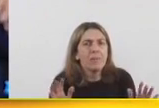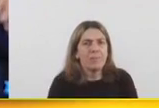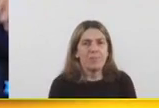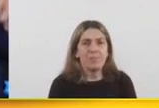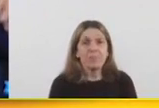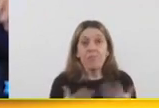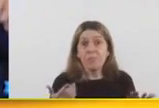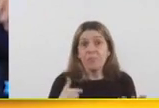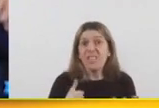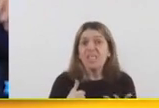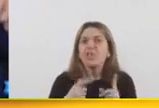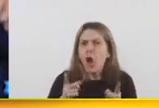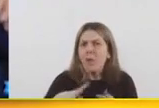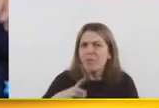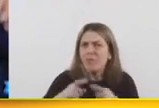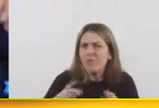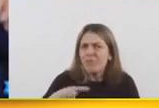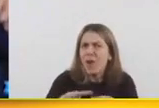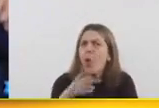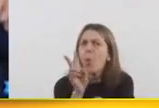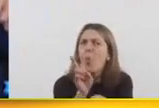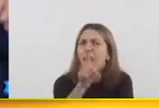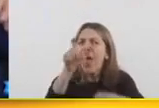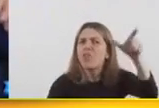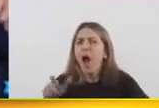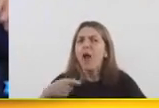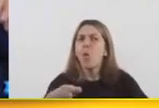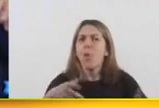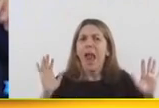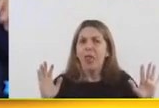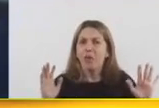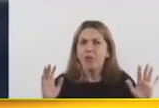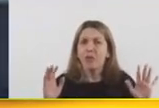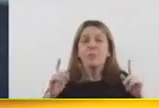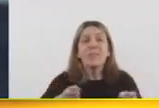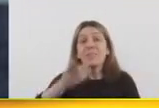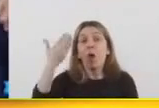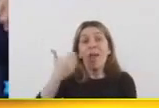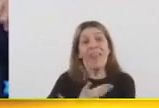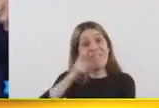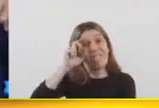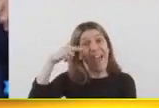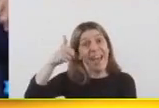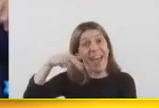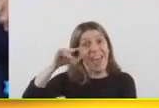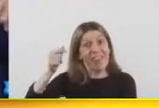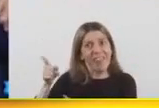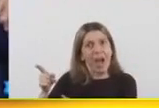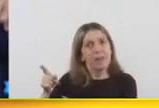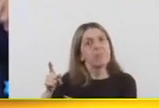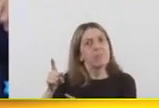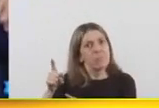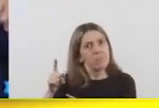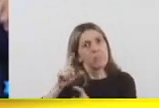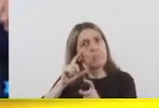Y los seguimos cuidando. Los seguimos cuidando cuando Fernanda atenta,